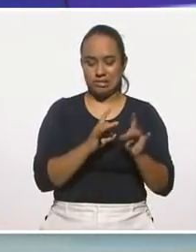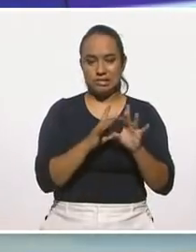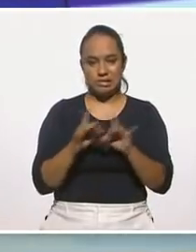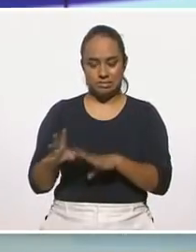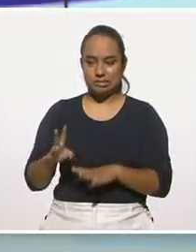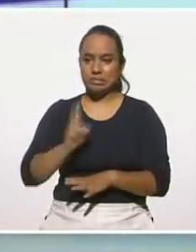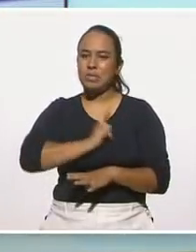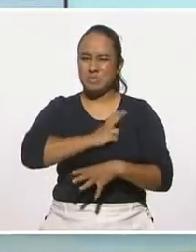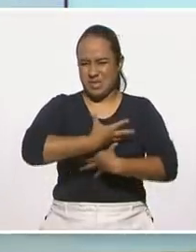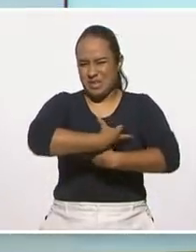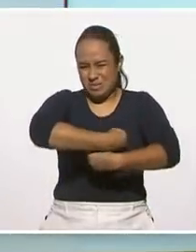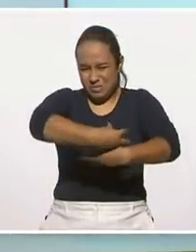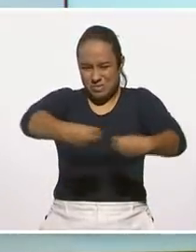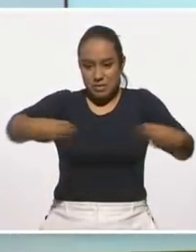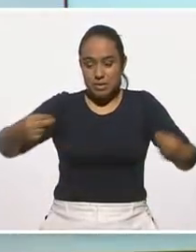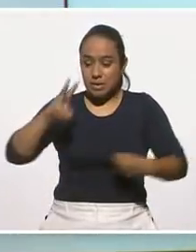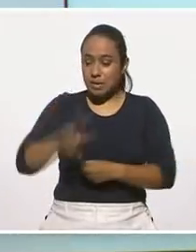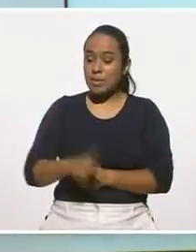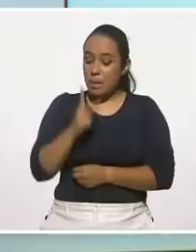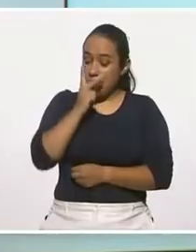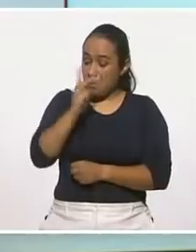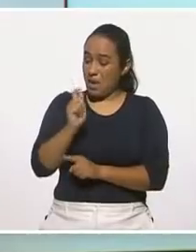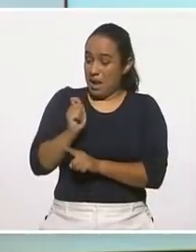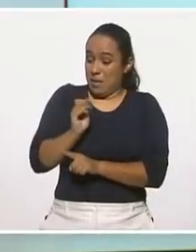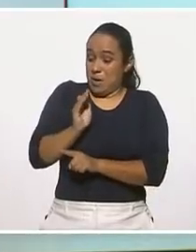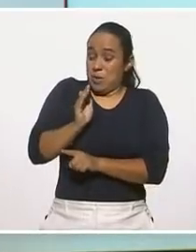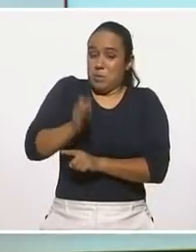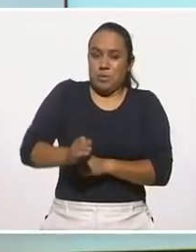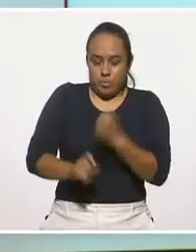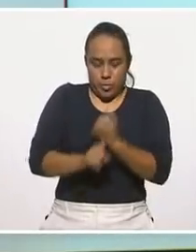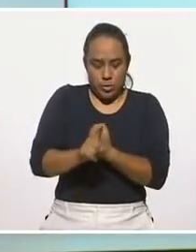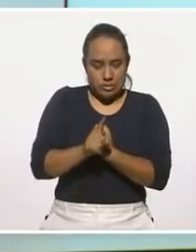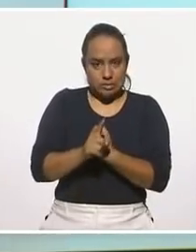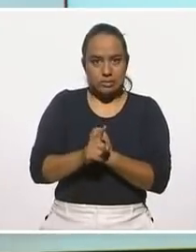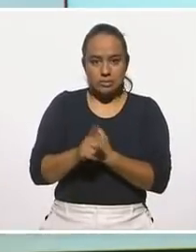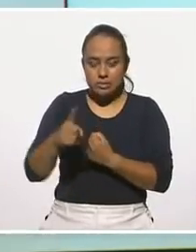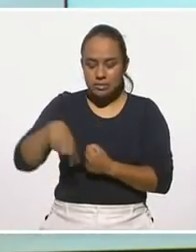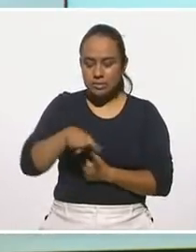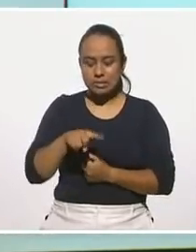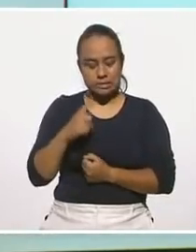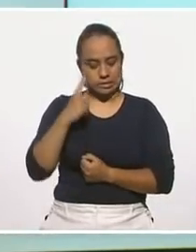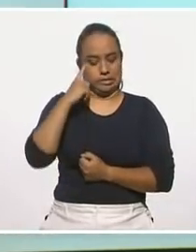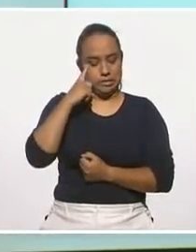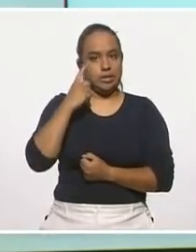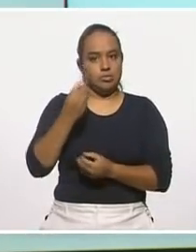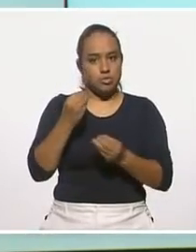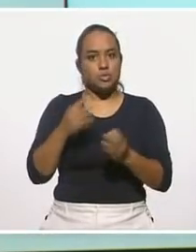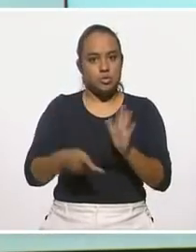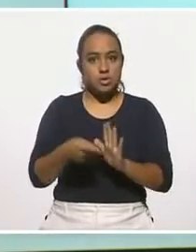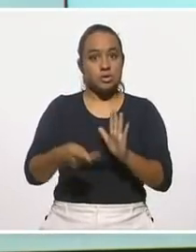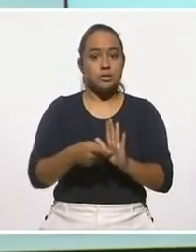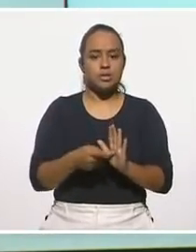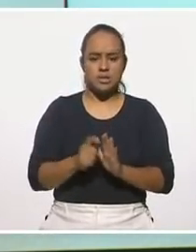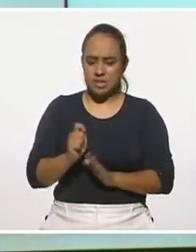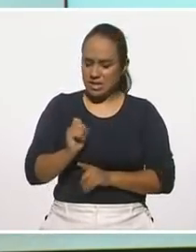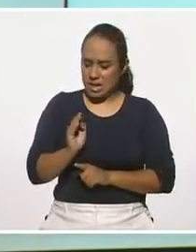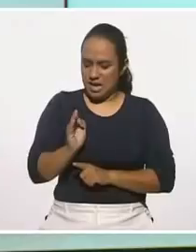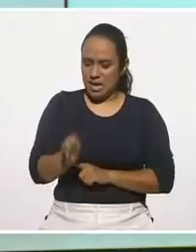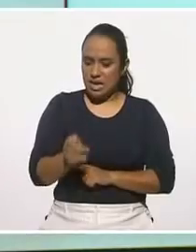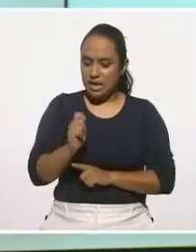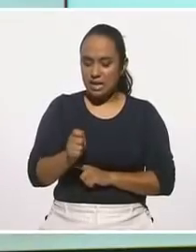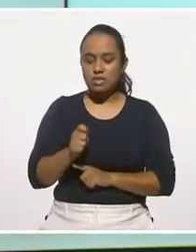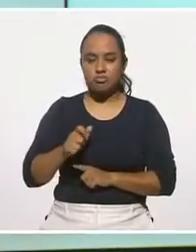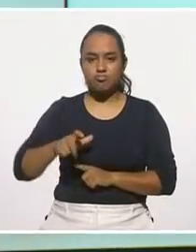pandémica y es verdad que la palabra resiliencia ha salido a flote varias veces. La parte de resiliencia es